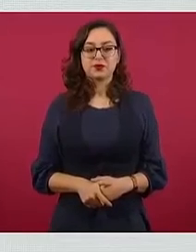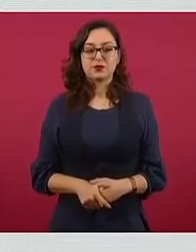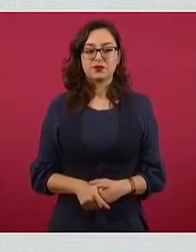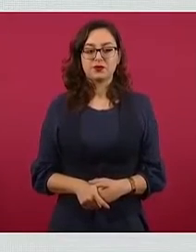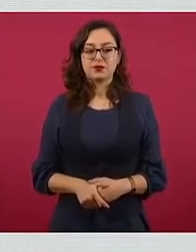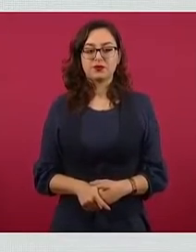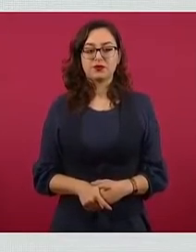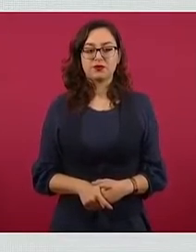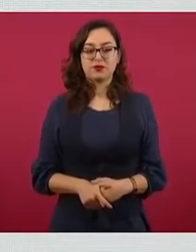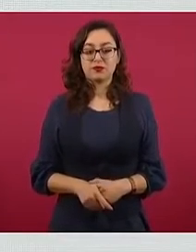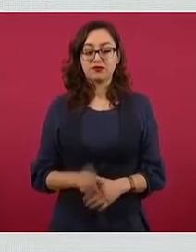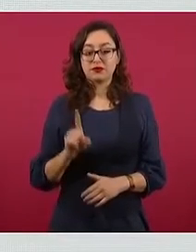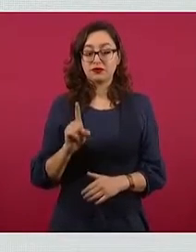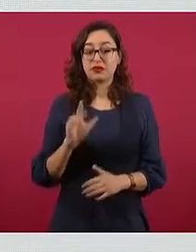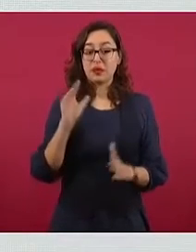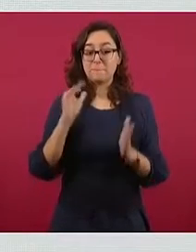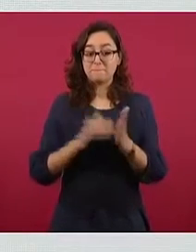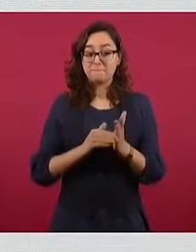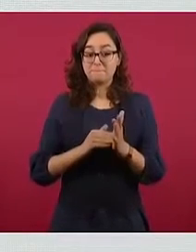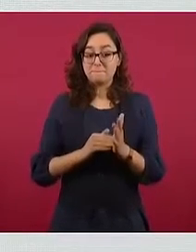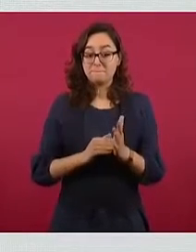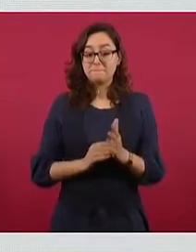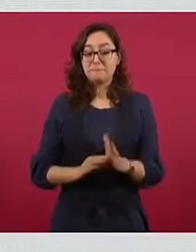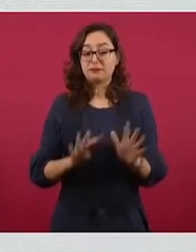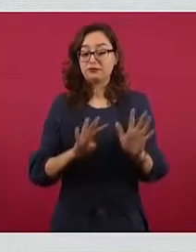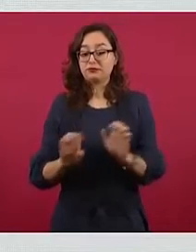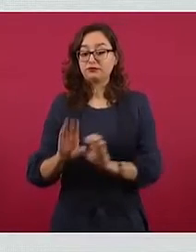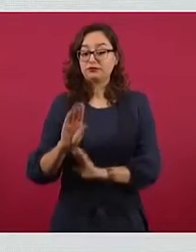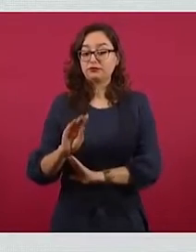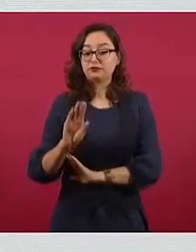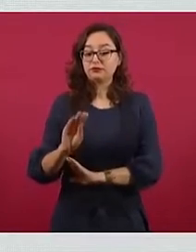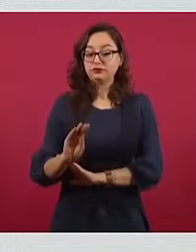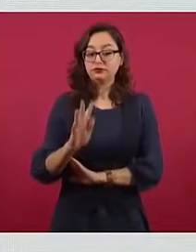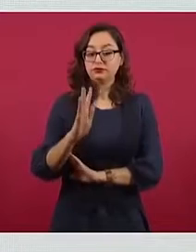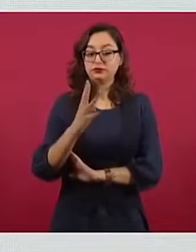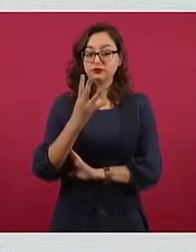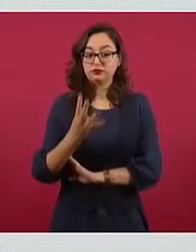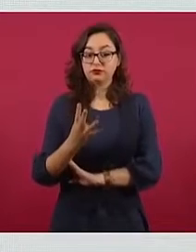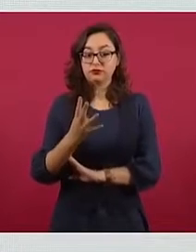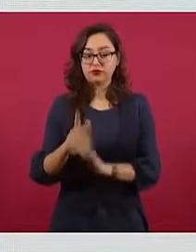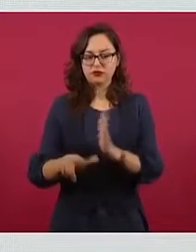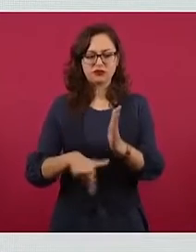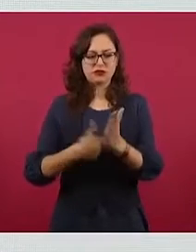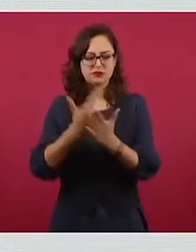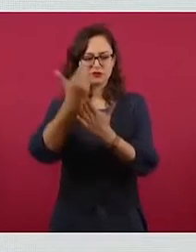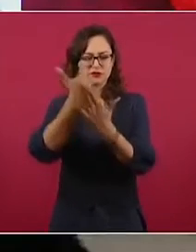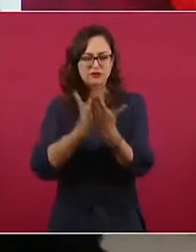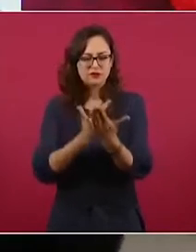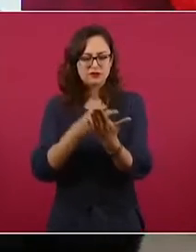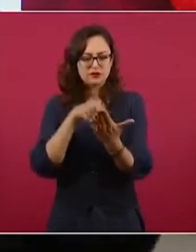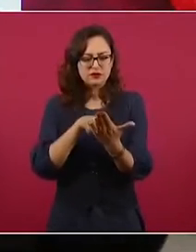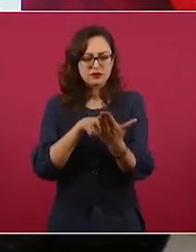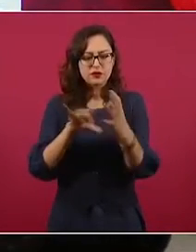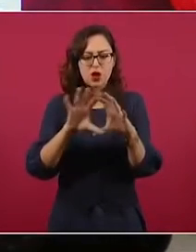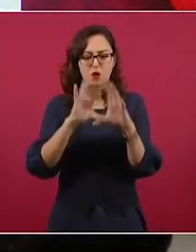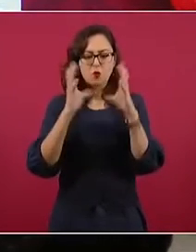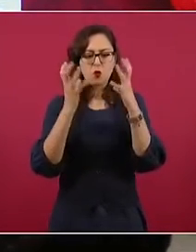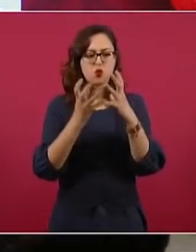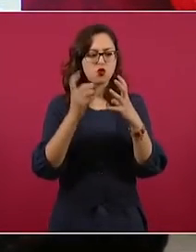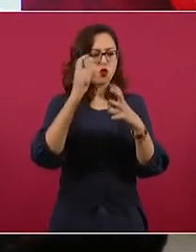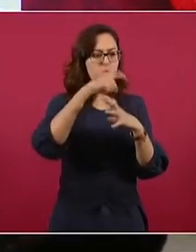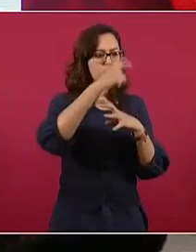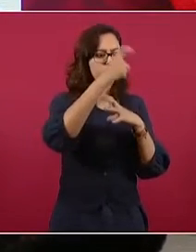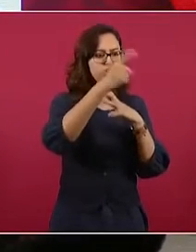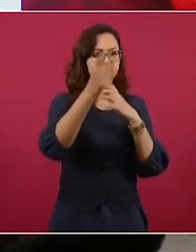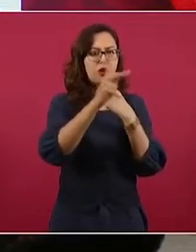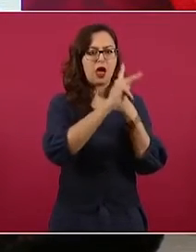Aquí, de acuerdo a esa lista, México ocupaba el cuarto lugar en el